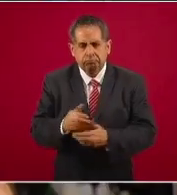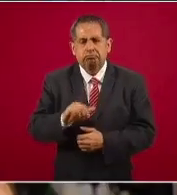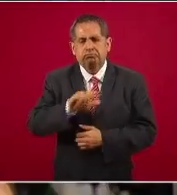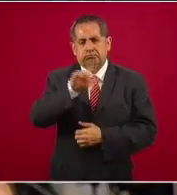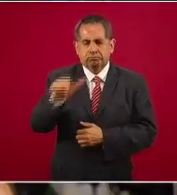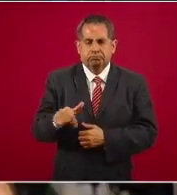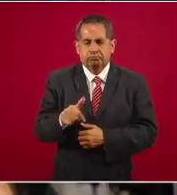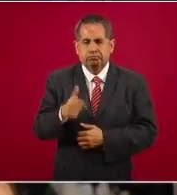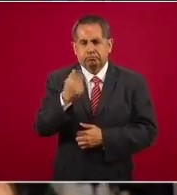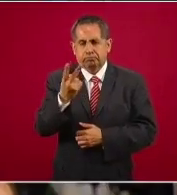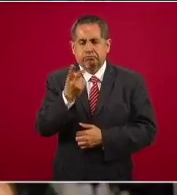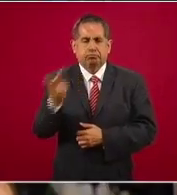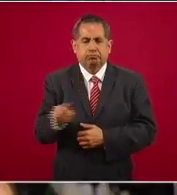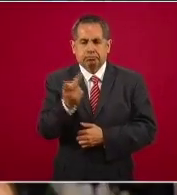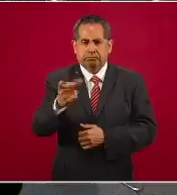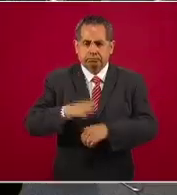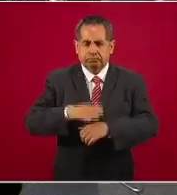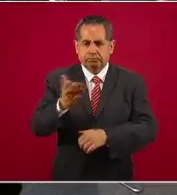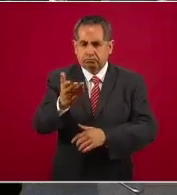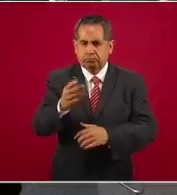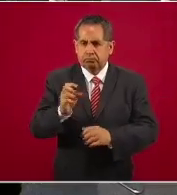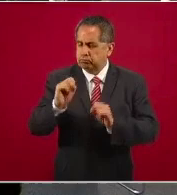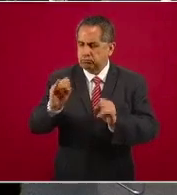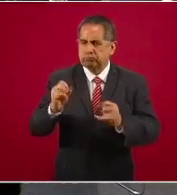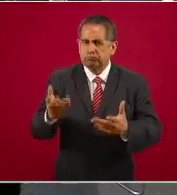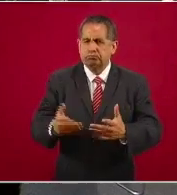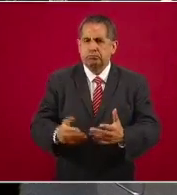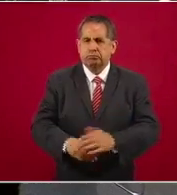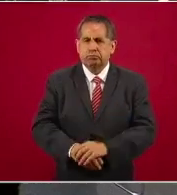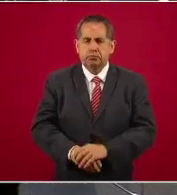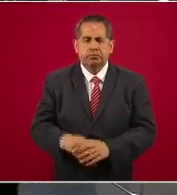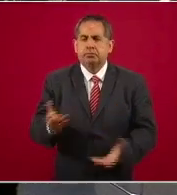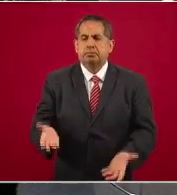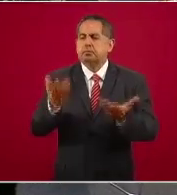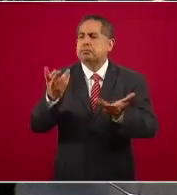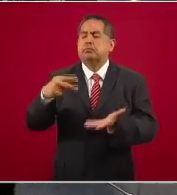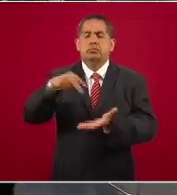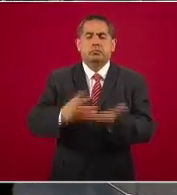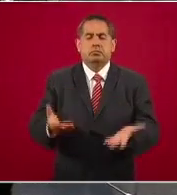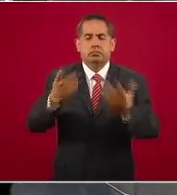hago dos preguntas más. Sí, nos ponemos de pie.